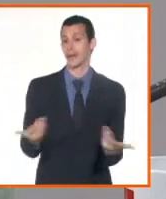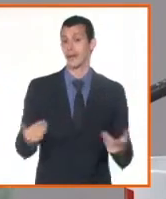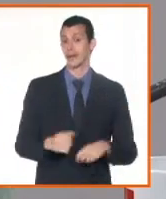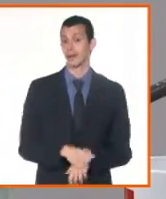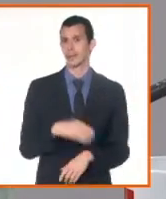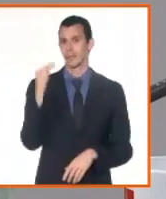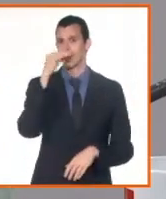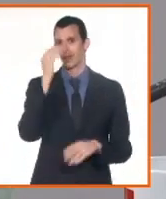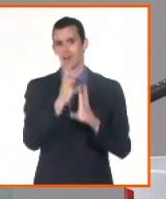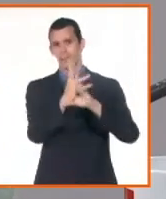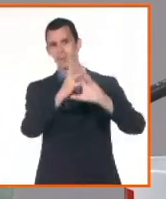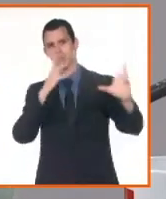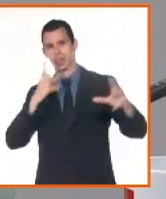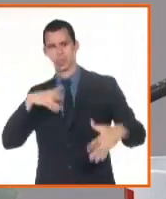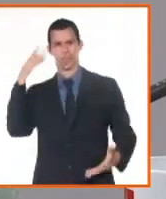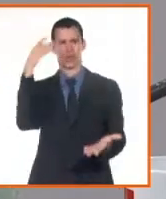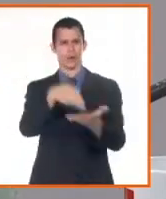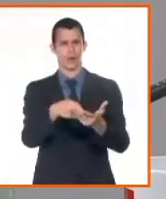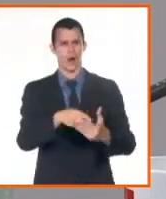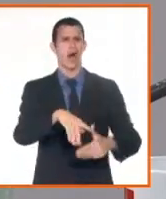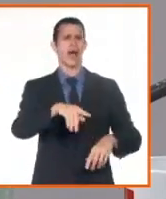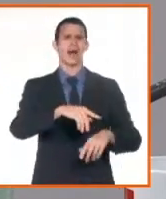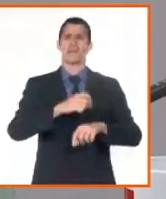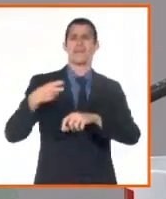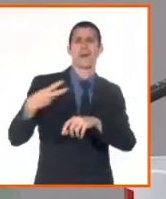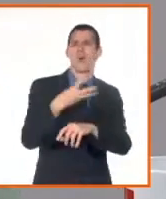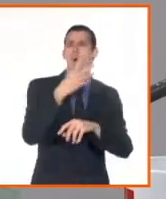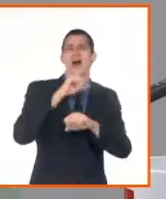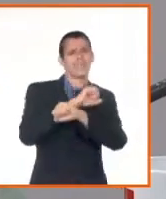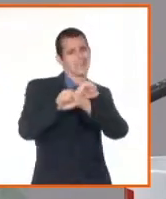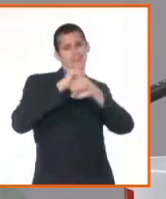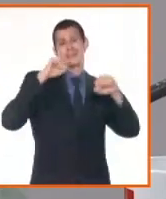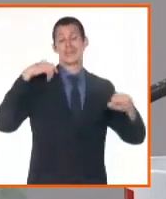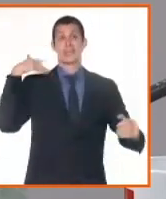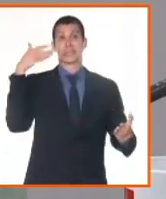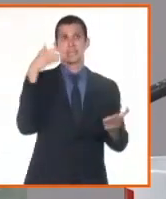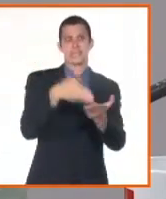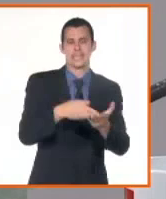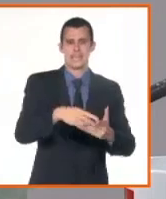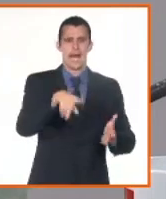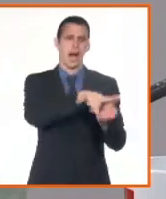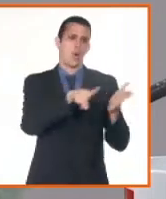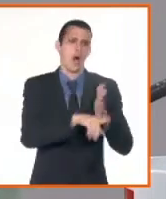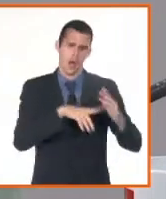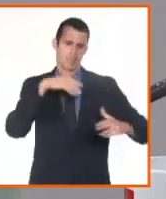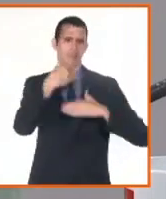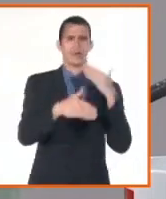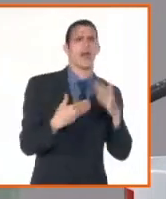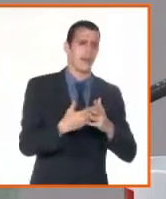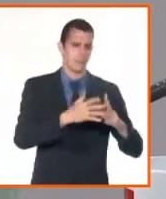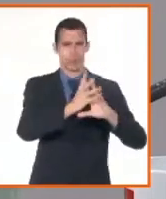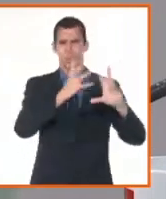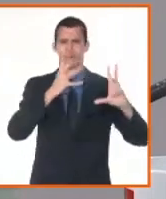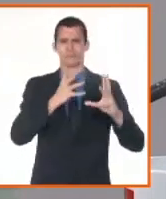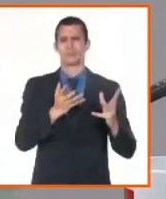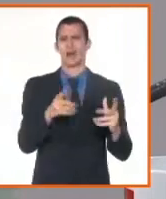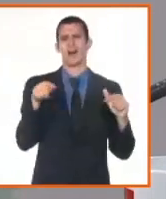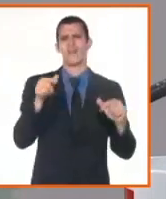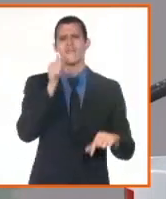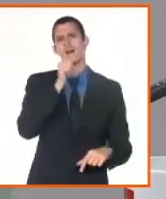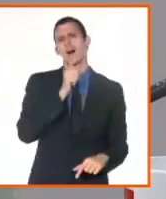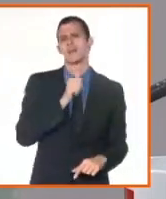el que el país ha tenido hasta ahora, a un sistema informatizado de gestión de